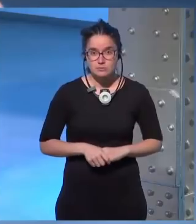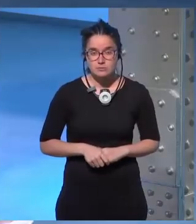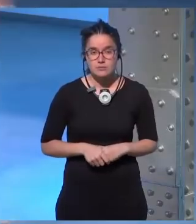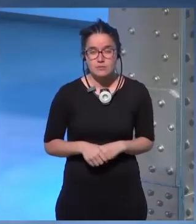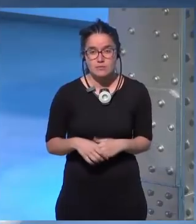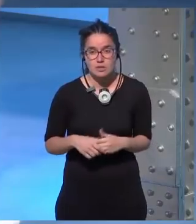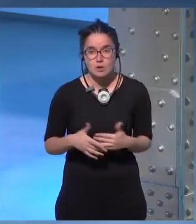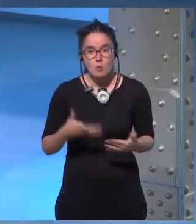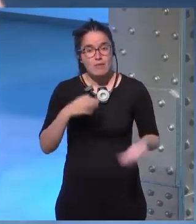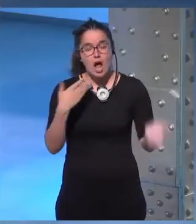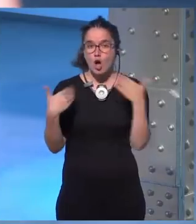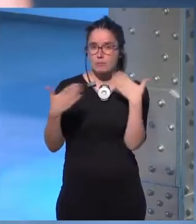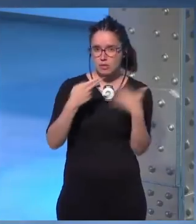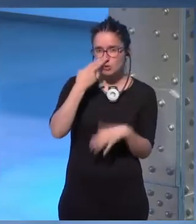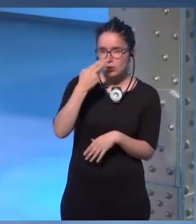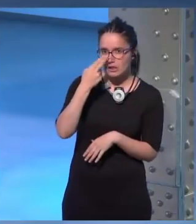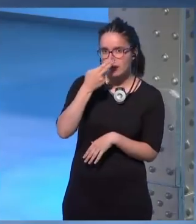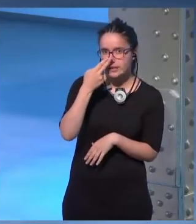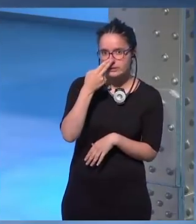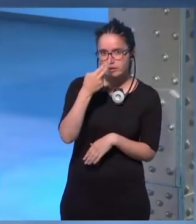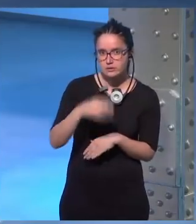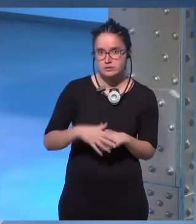puedes tener conversaciones muy interesantes